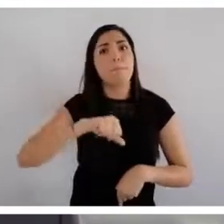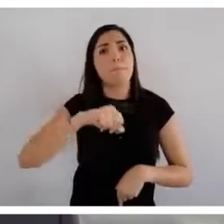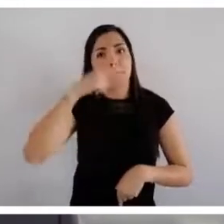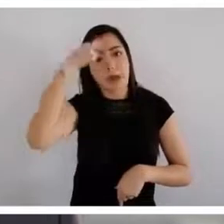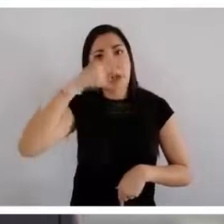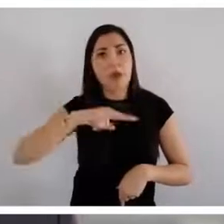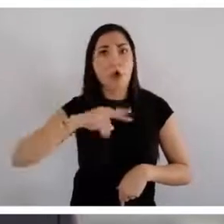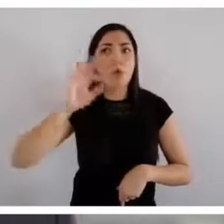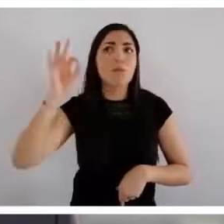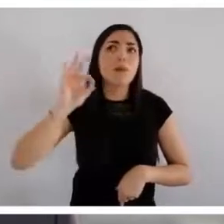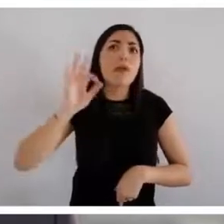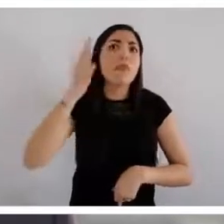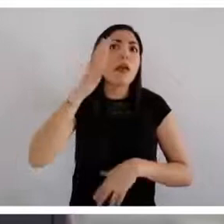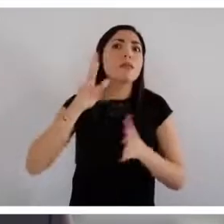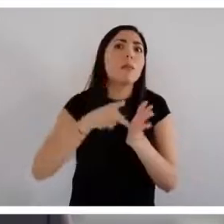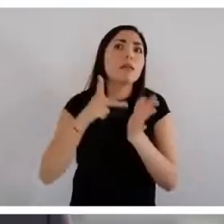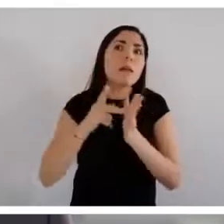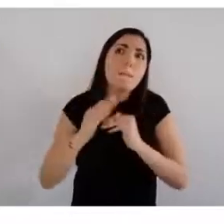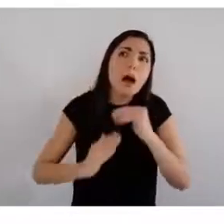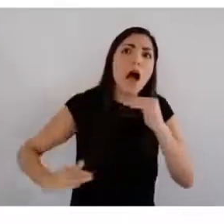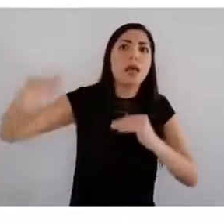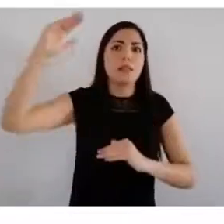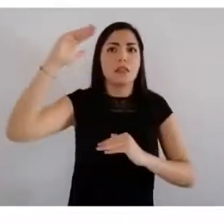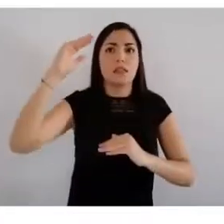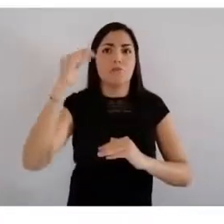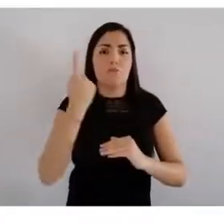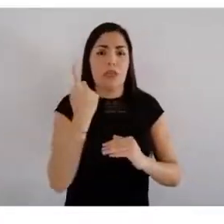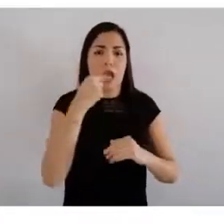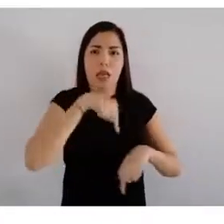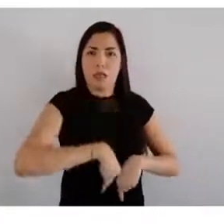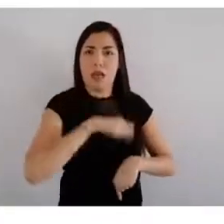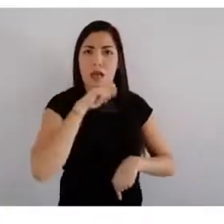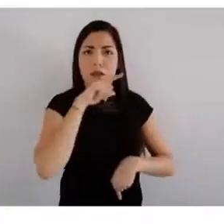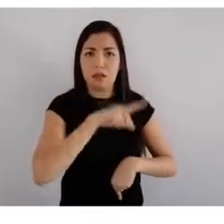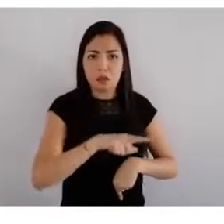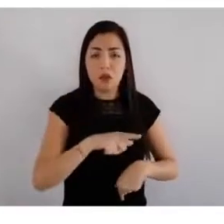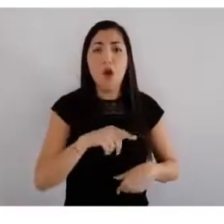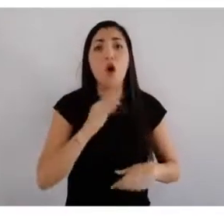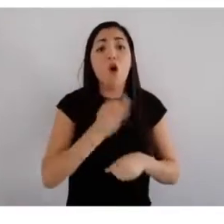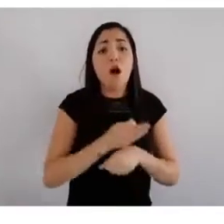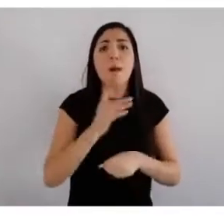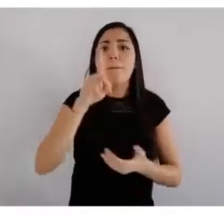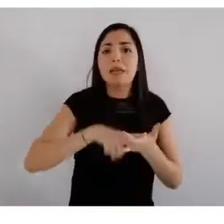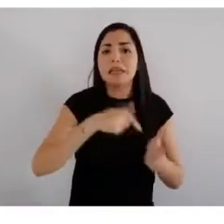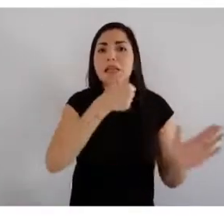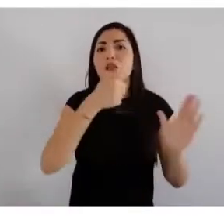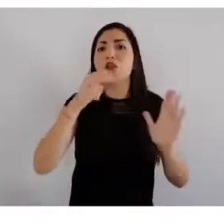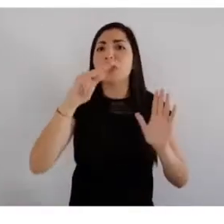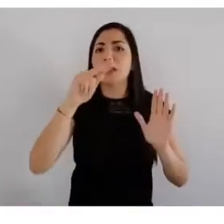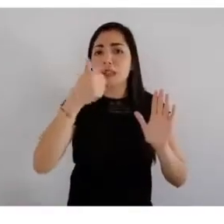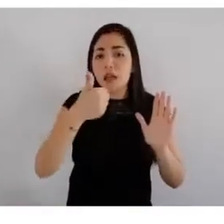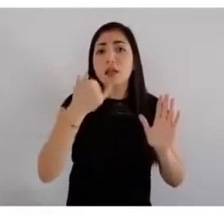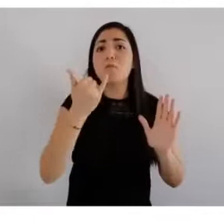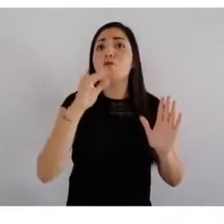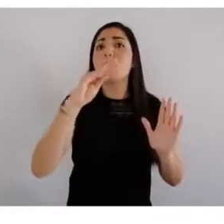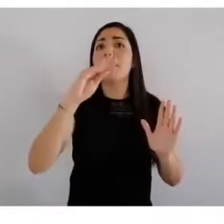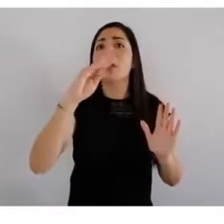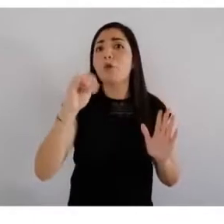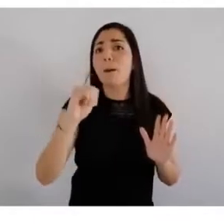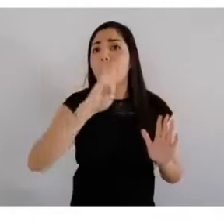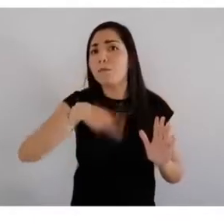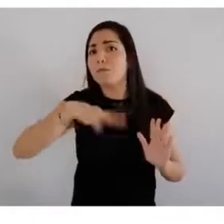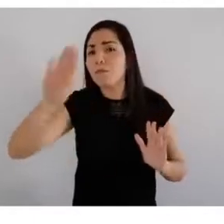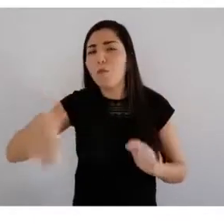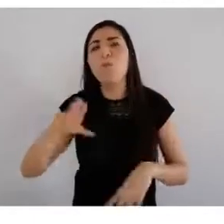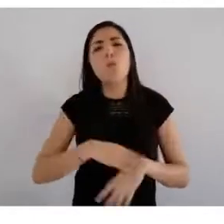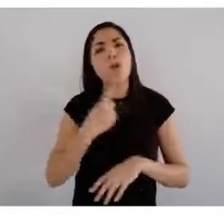la Ciudad de México tiene 10 veces más casos que Jalisco. Hoy en la Ciudad de México tiene 1.686 casos confirmados y